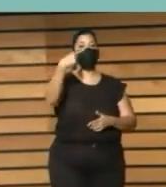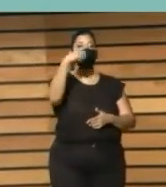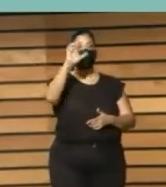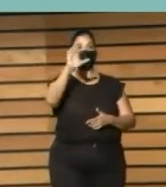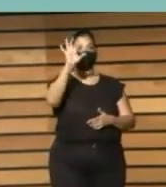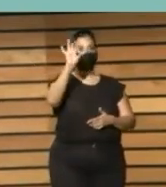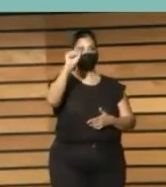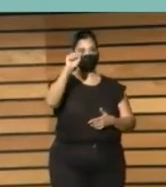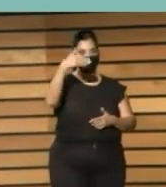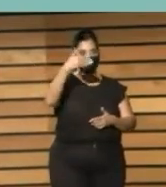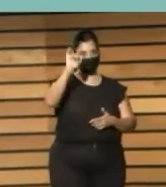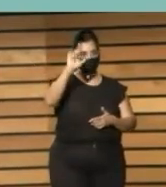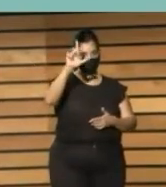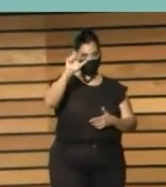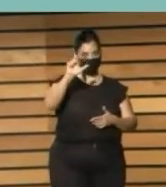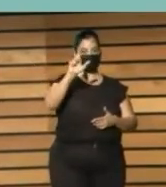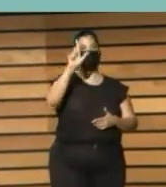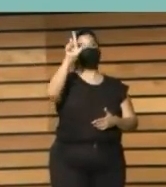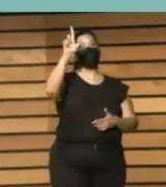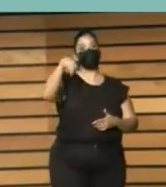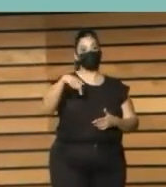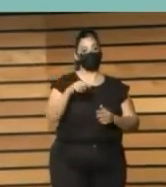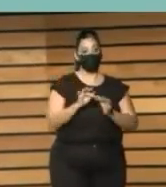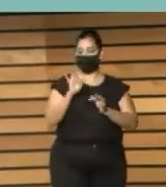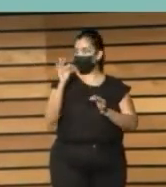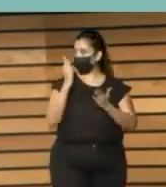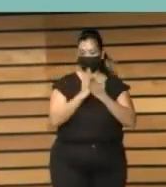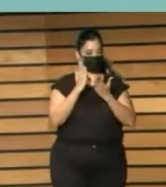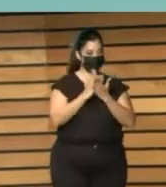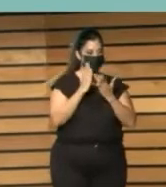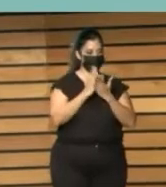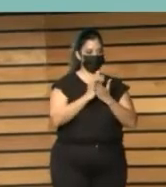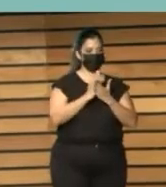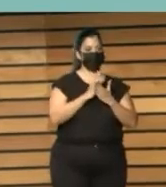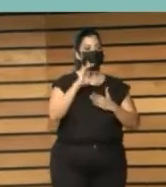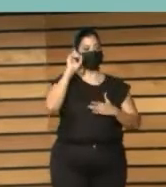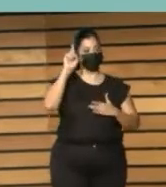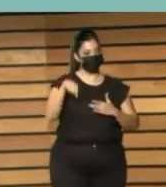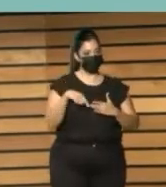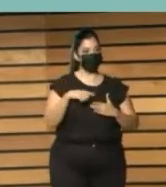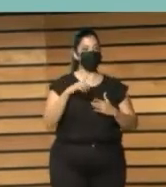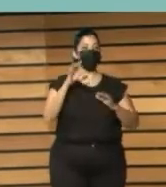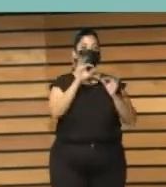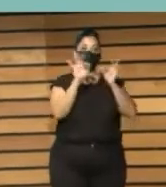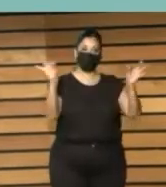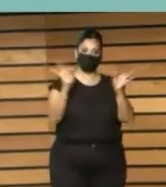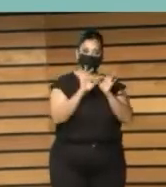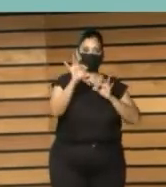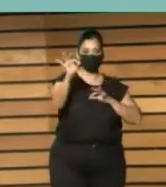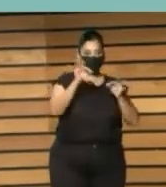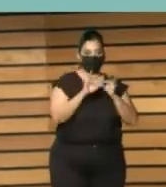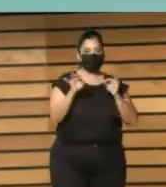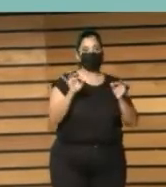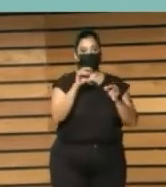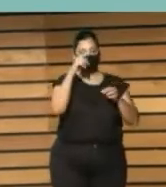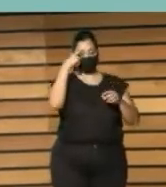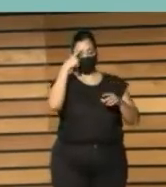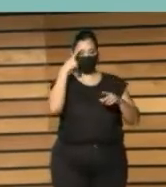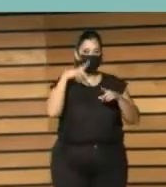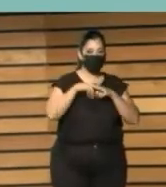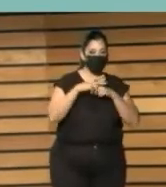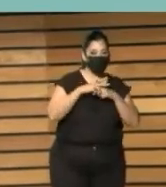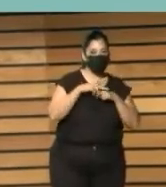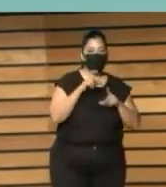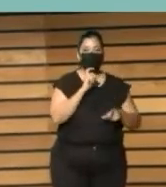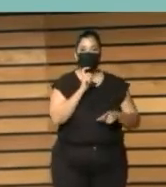de Europa de IFLA y experta bibliotecaria y consultora en estrategia, diseño e implantación de servicios de